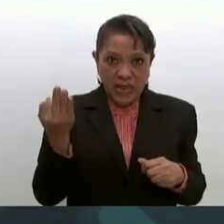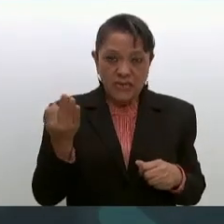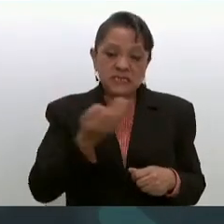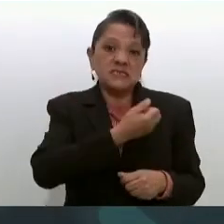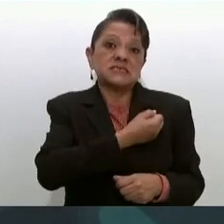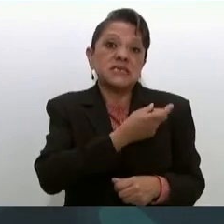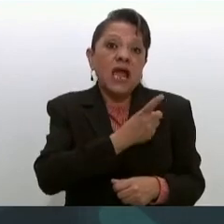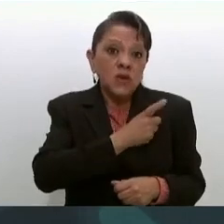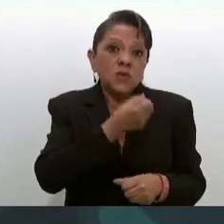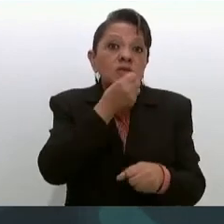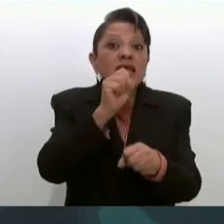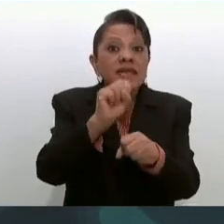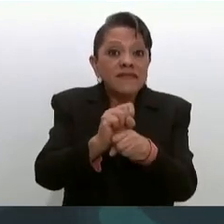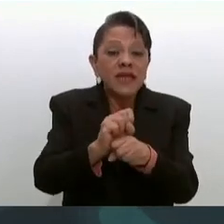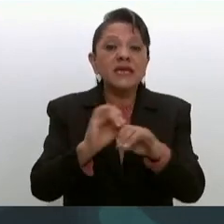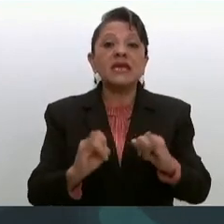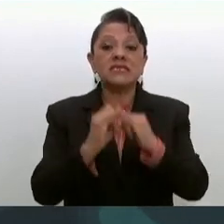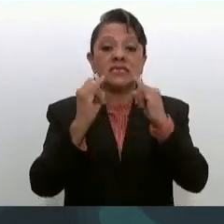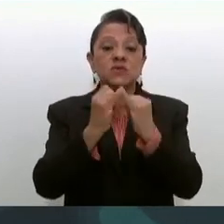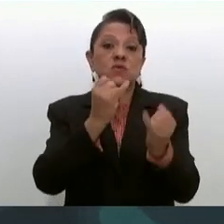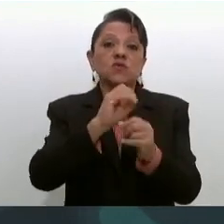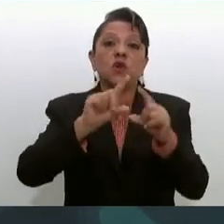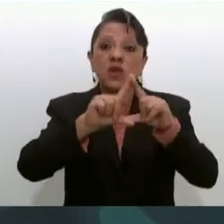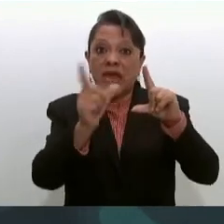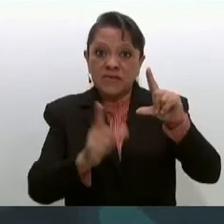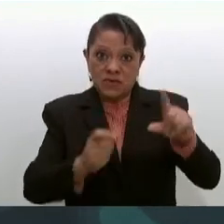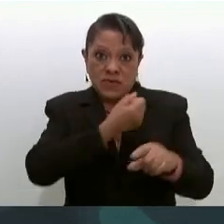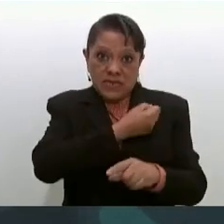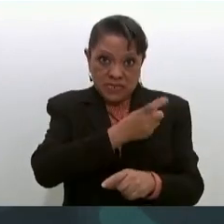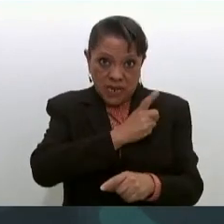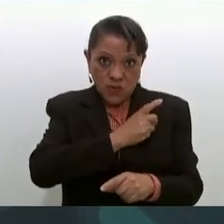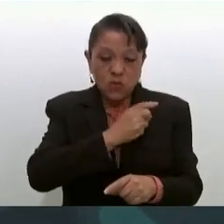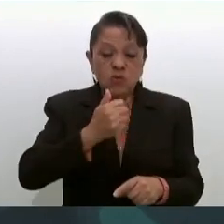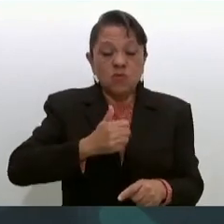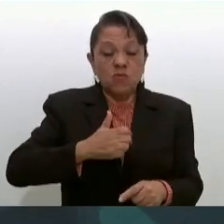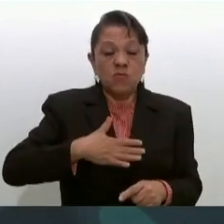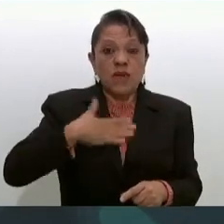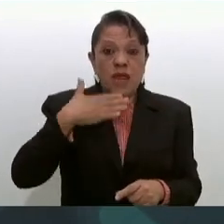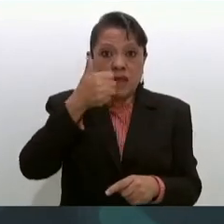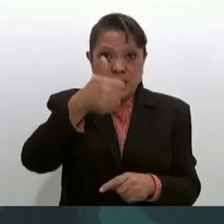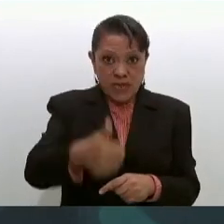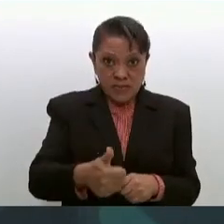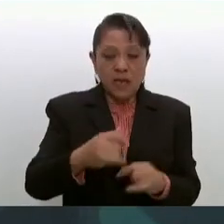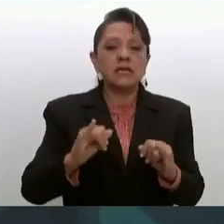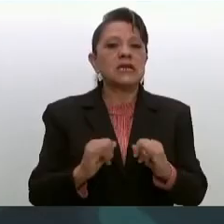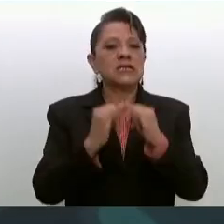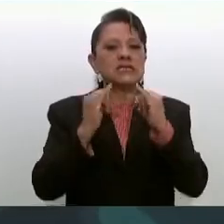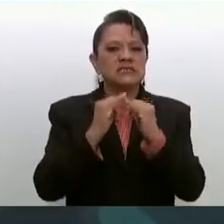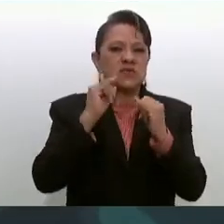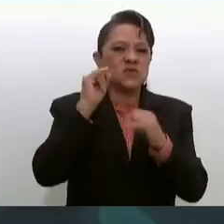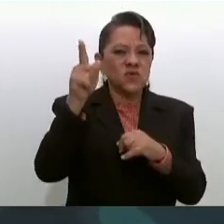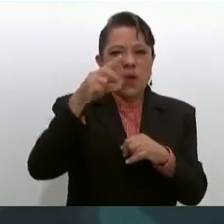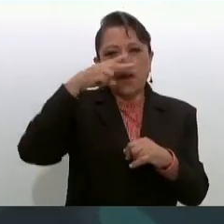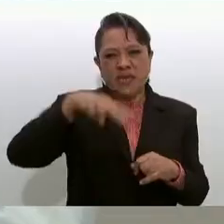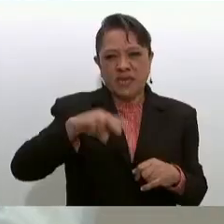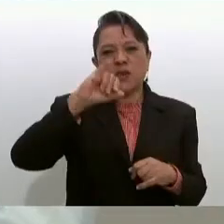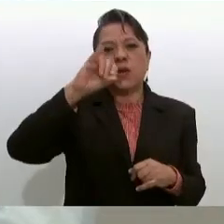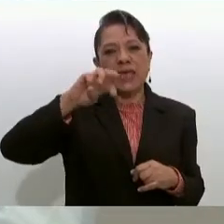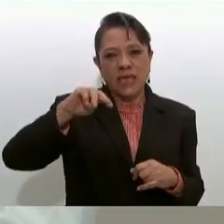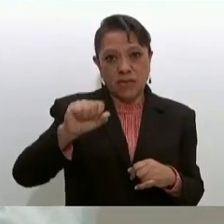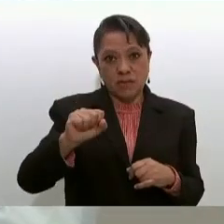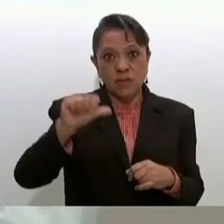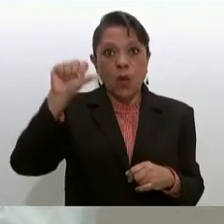Salud, el Instituto Nacional de Salud para el Bienestar y el Instituto Mexicano del Seguro Social. Hoy